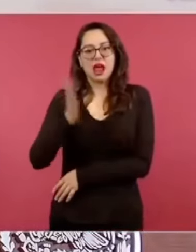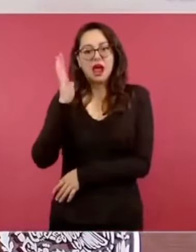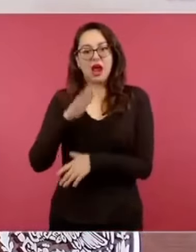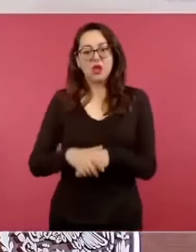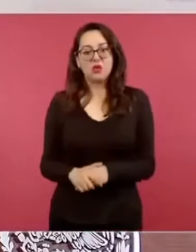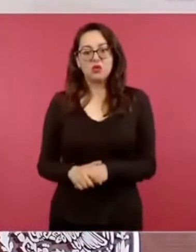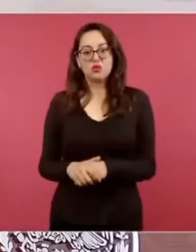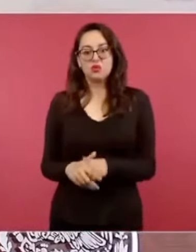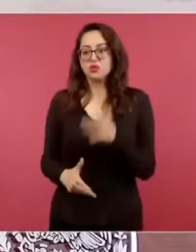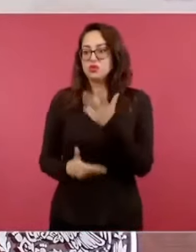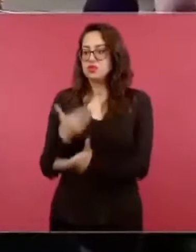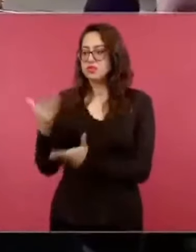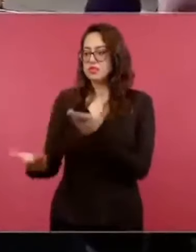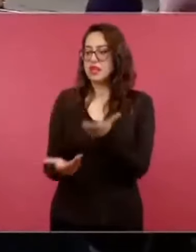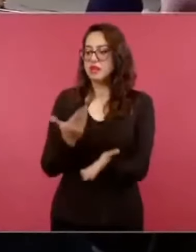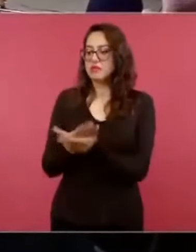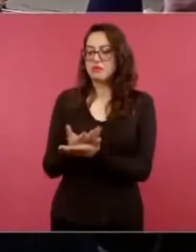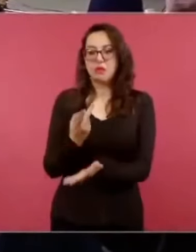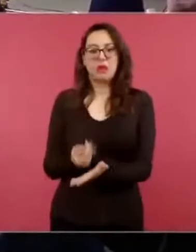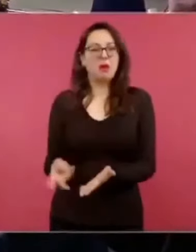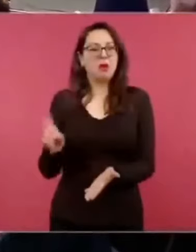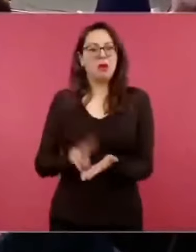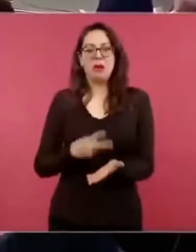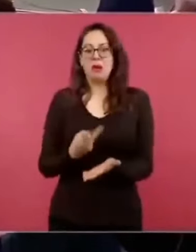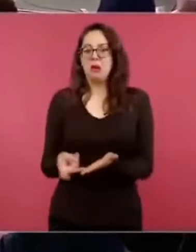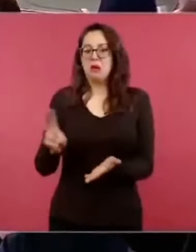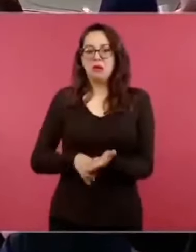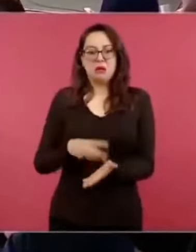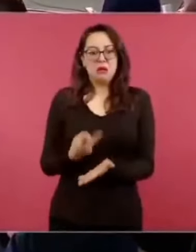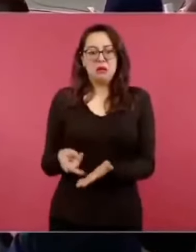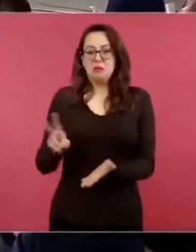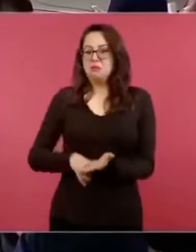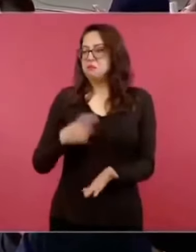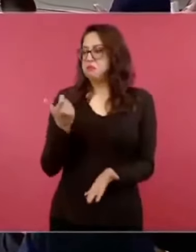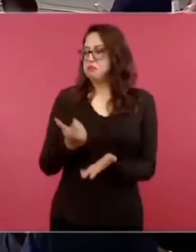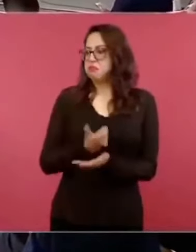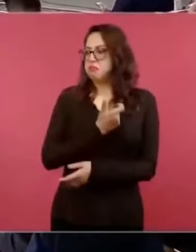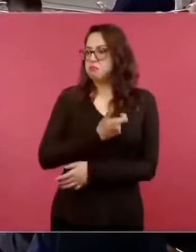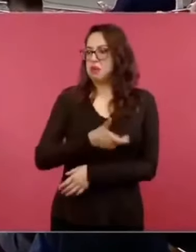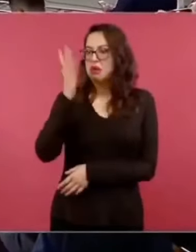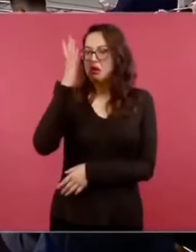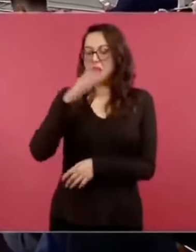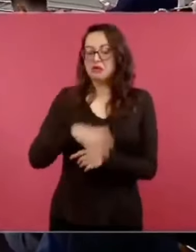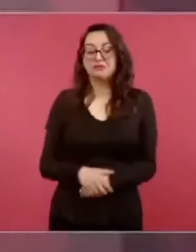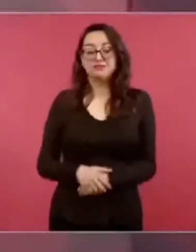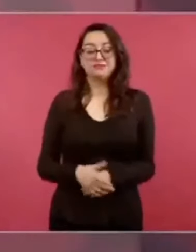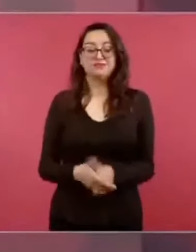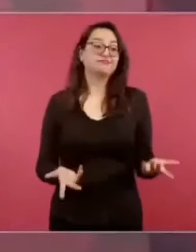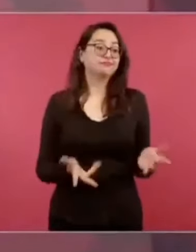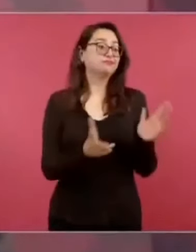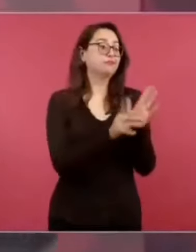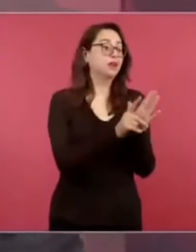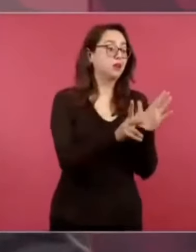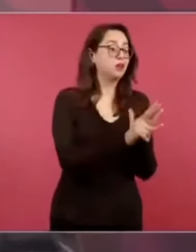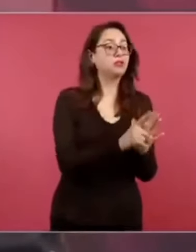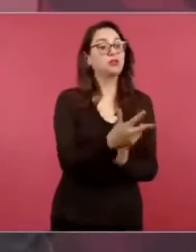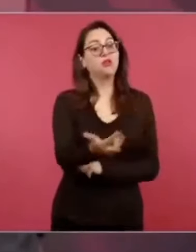Entonces, tienen el periódico, tienen la radio, tienen la televisión. Bueno,